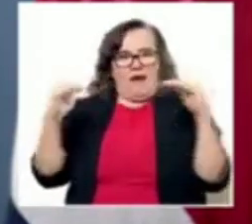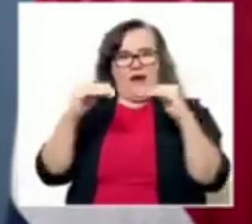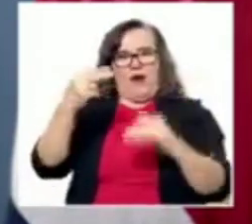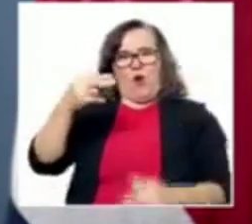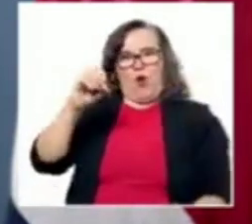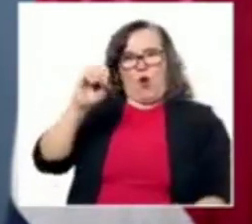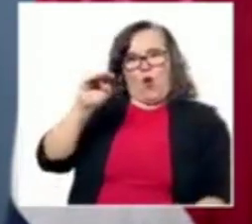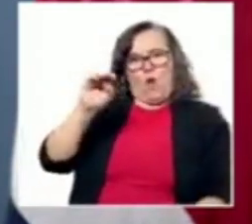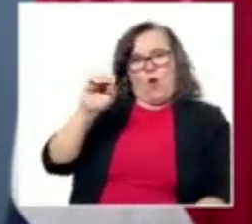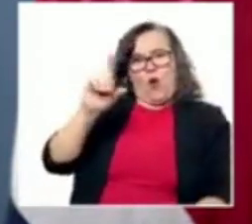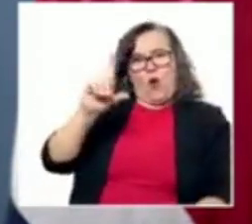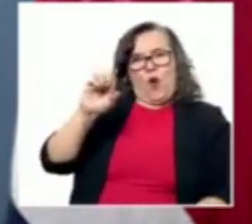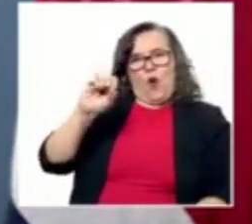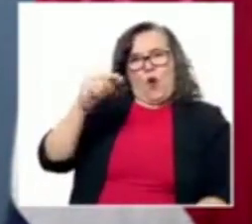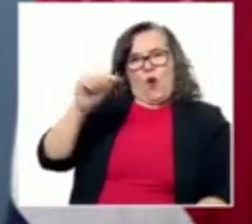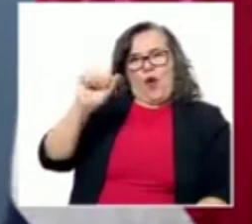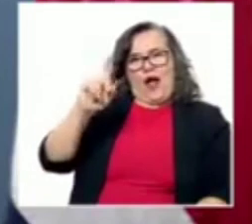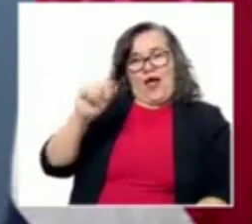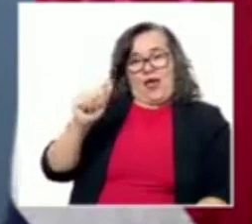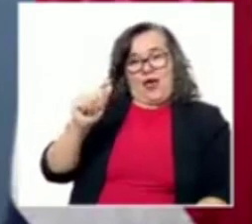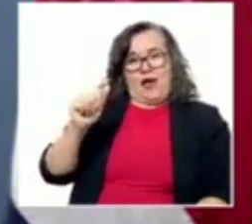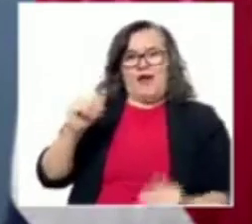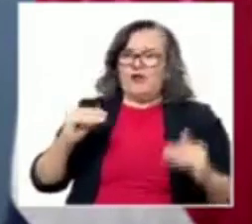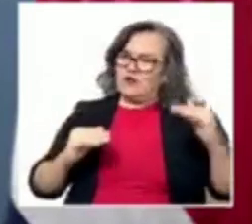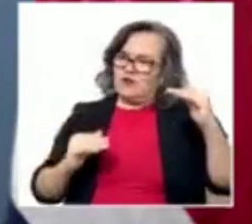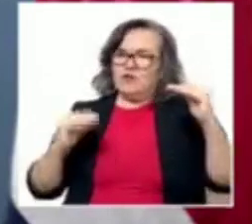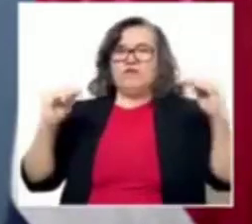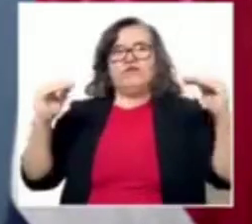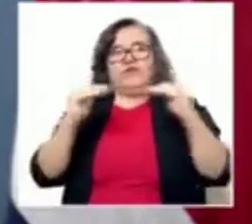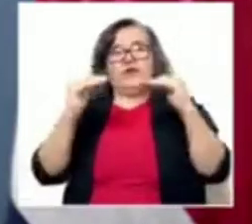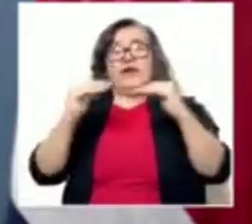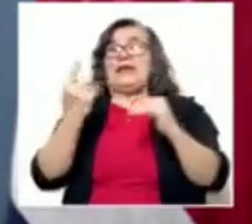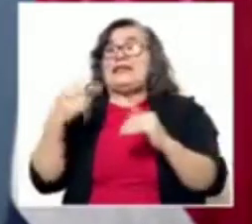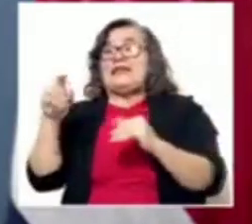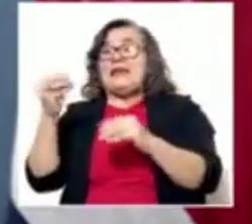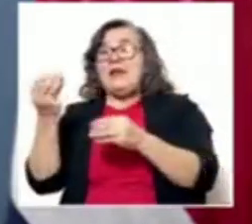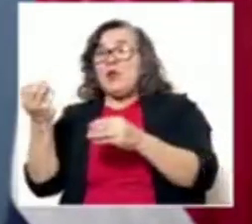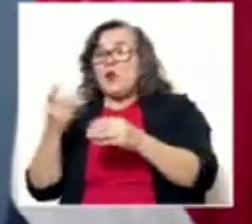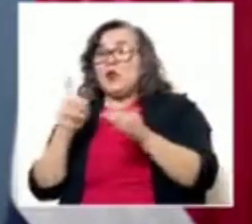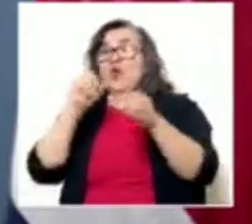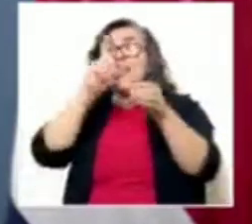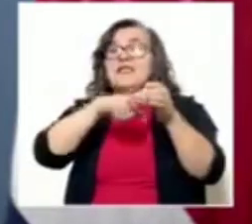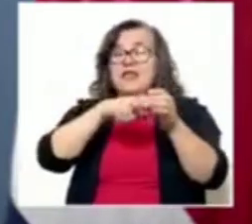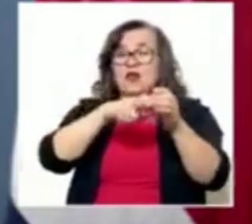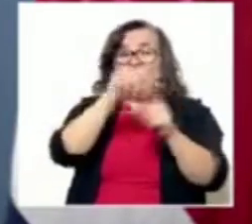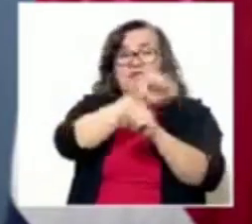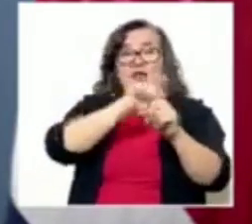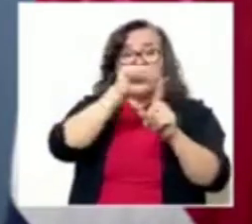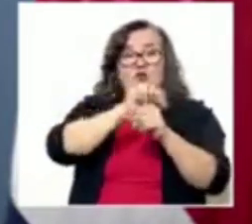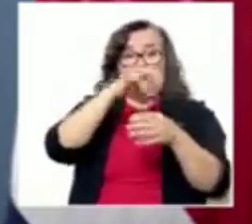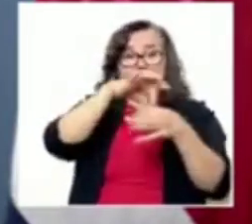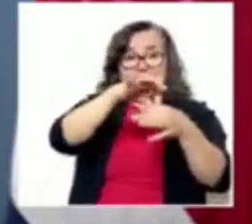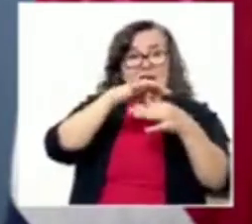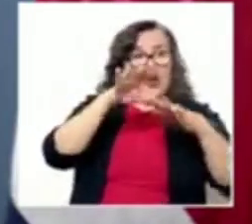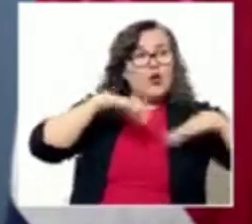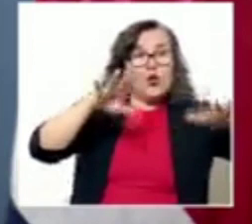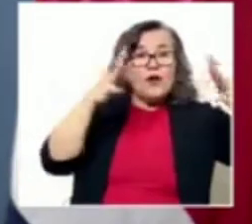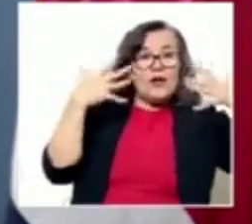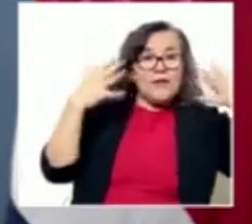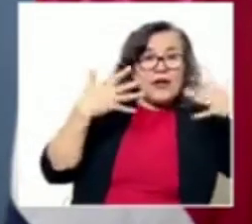Sí, ese producto está inscrito en un país con condiciones agroclimáticas